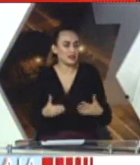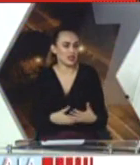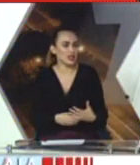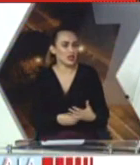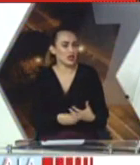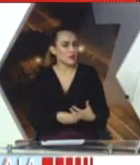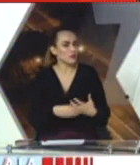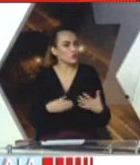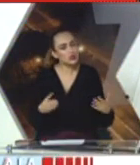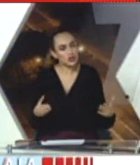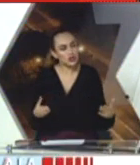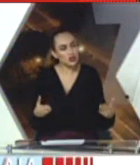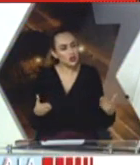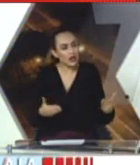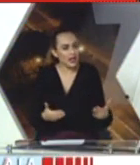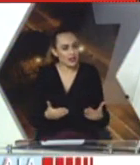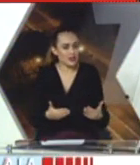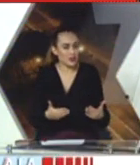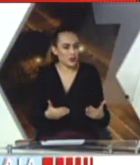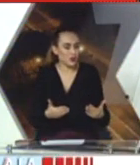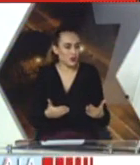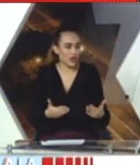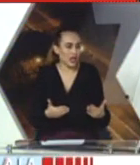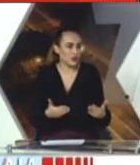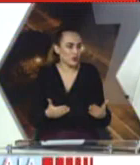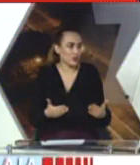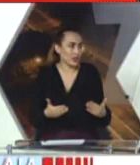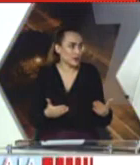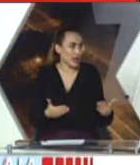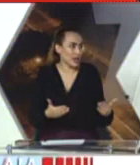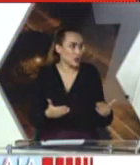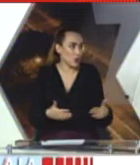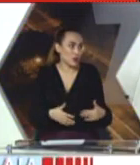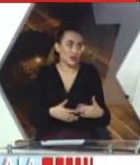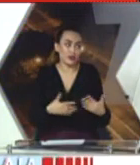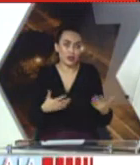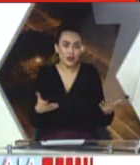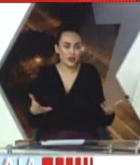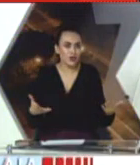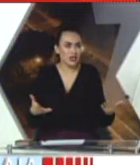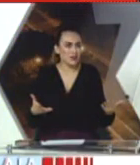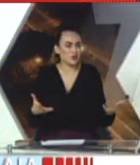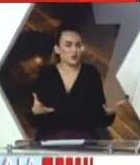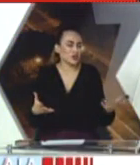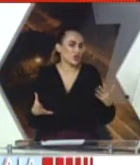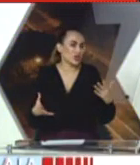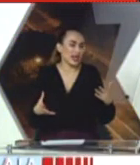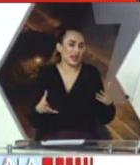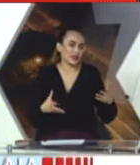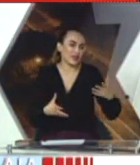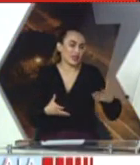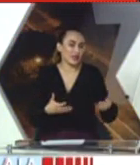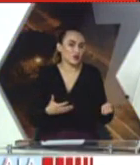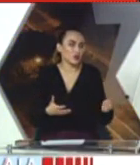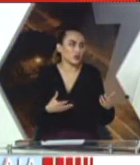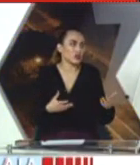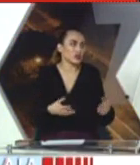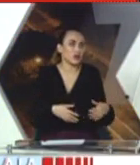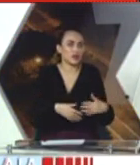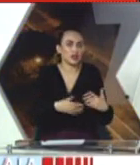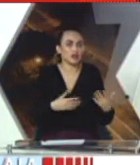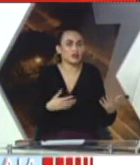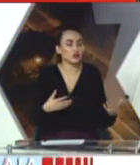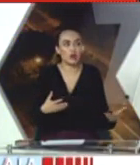Y aún así, muchos no acatan la situación porque hemos visto en las playas cómo se han reunido. Hemos visto que la actividad, incluso